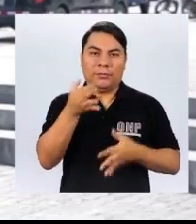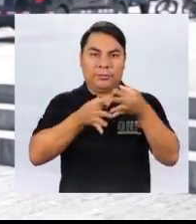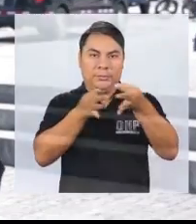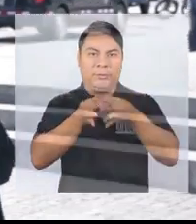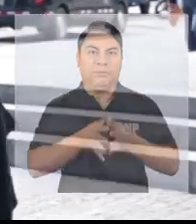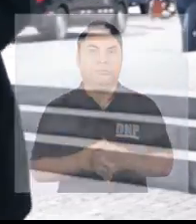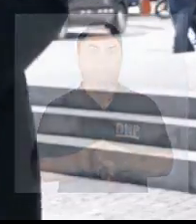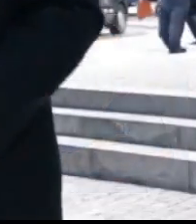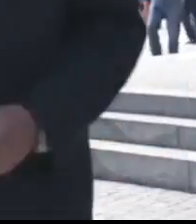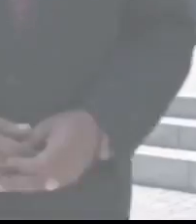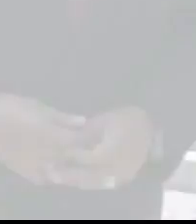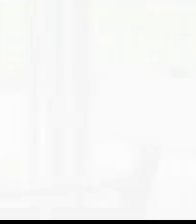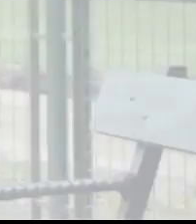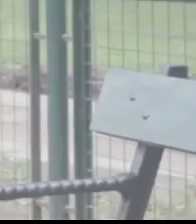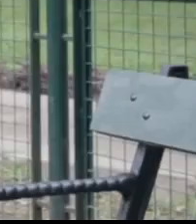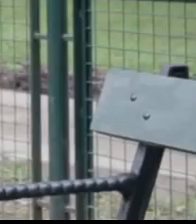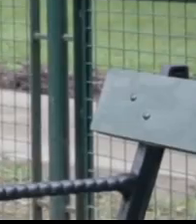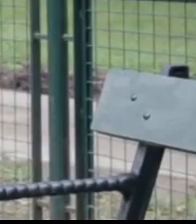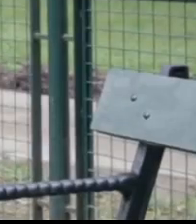explicarte mejor